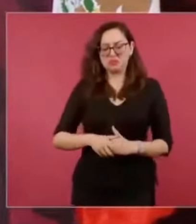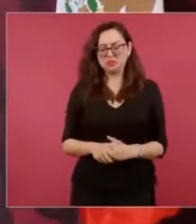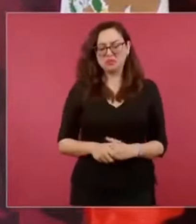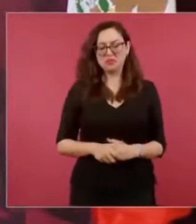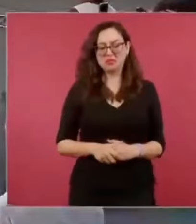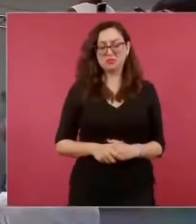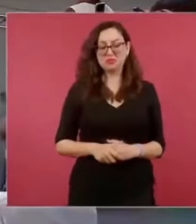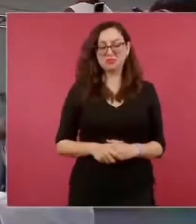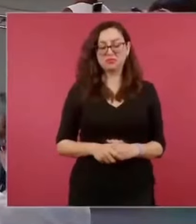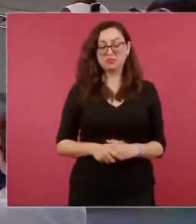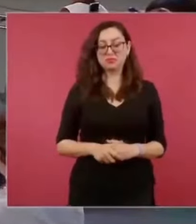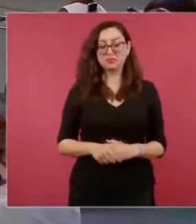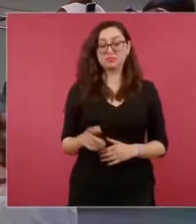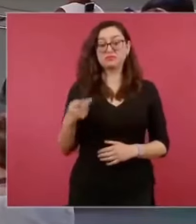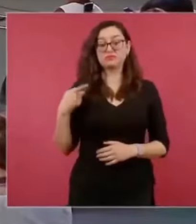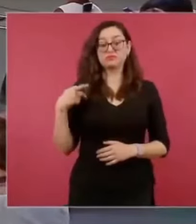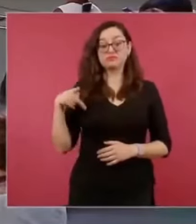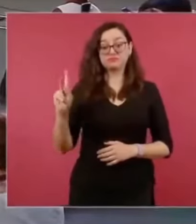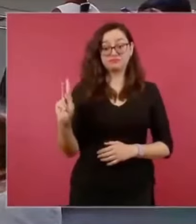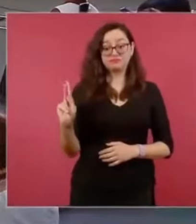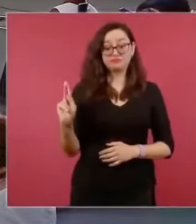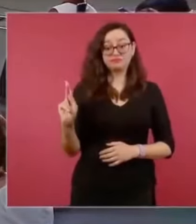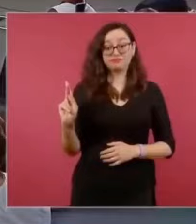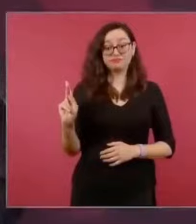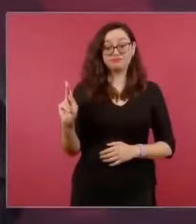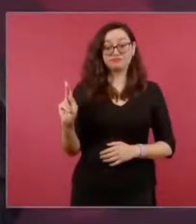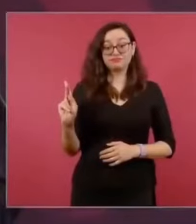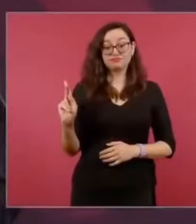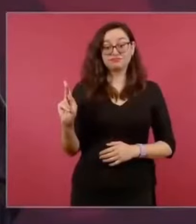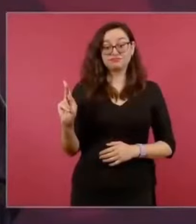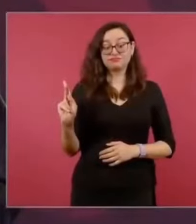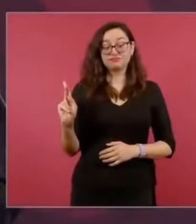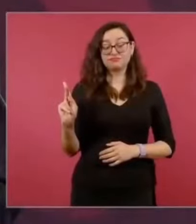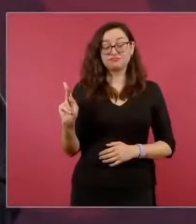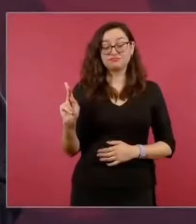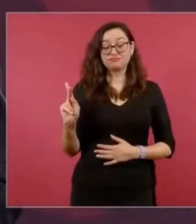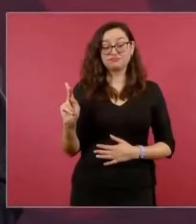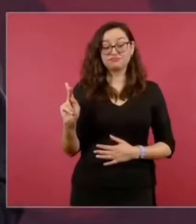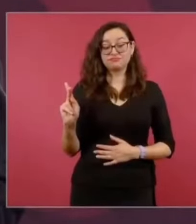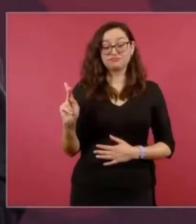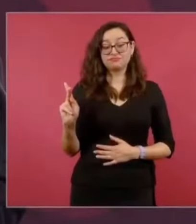se debe